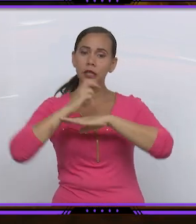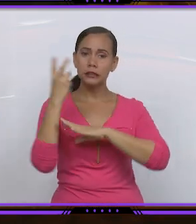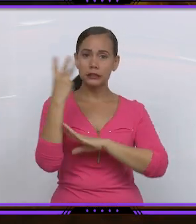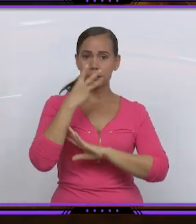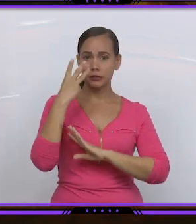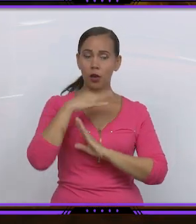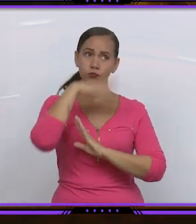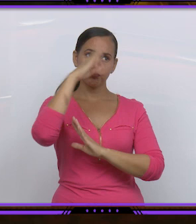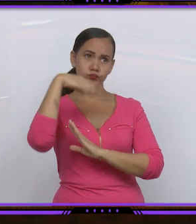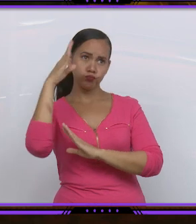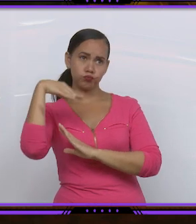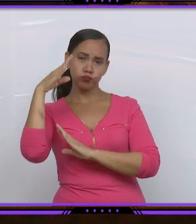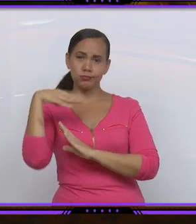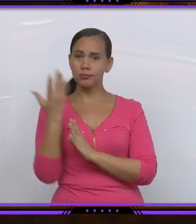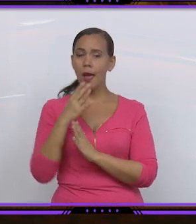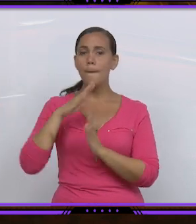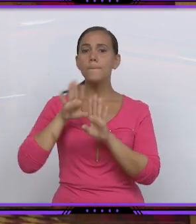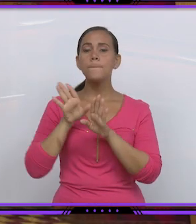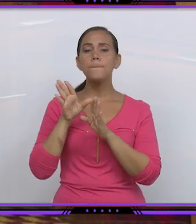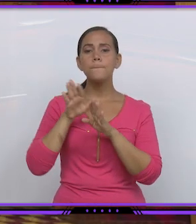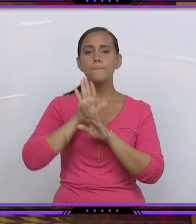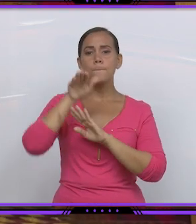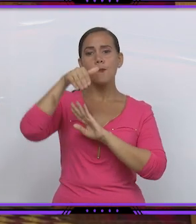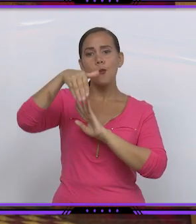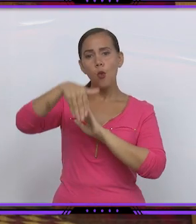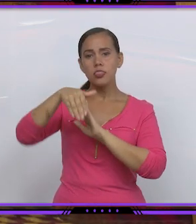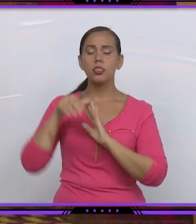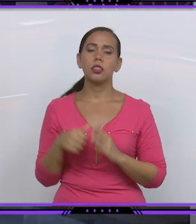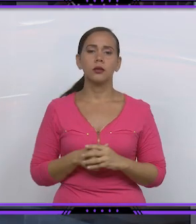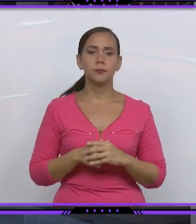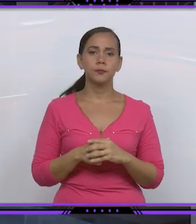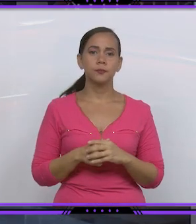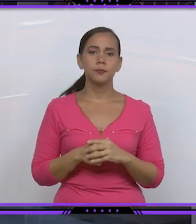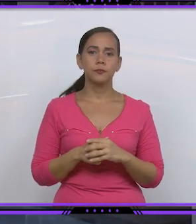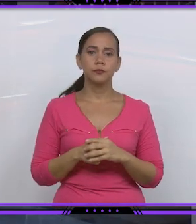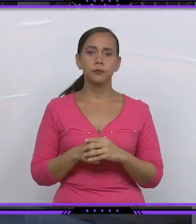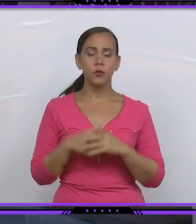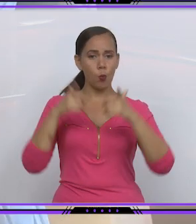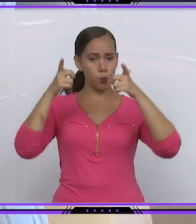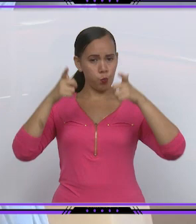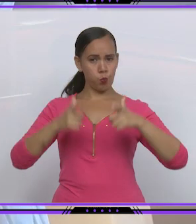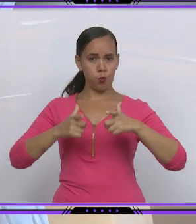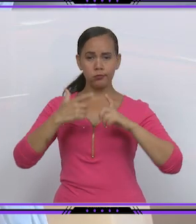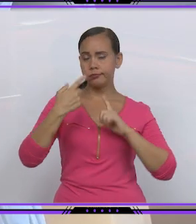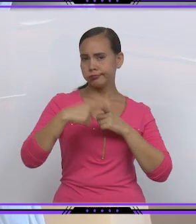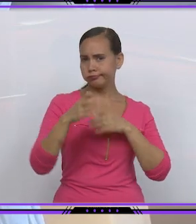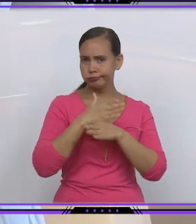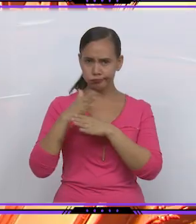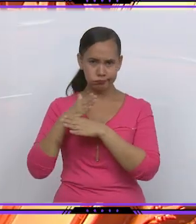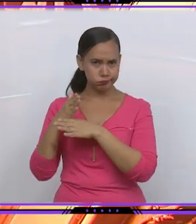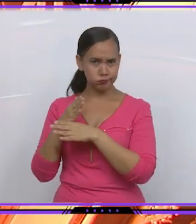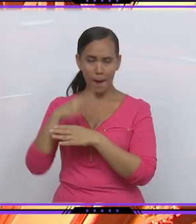es una pintura del puente de la Concordia que pasa sobre el río Yumurí. Estatuas de mármol de Carrara de diosas griegas